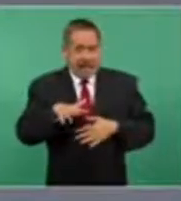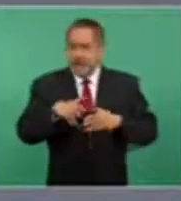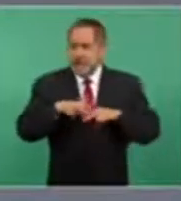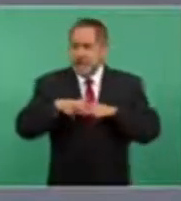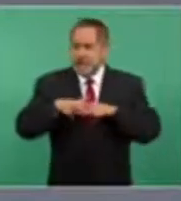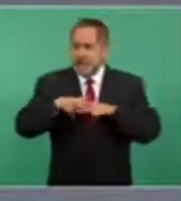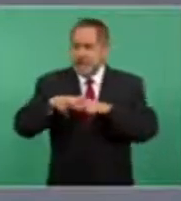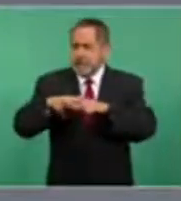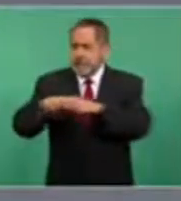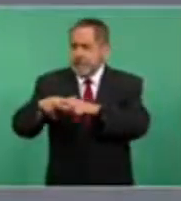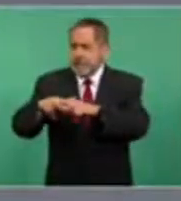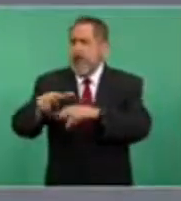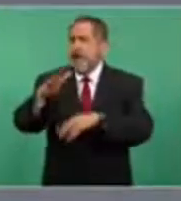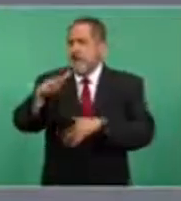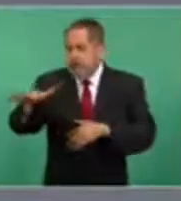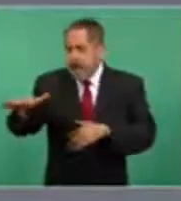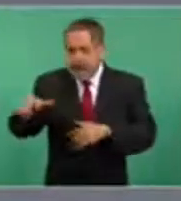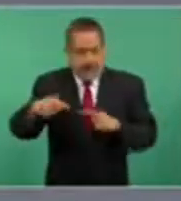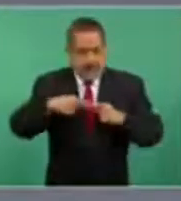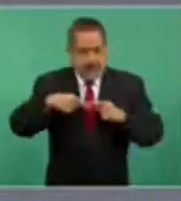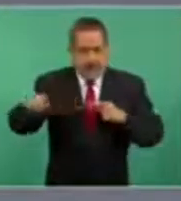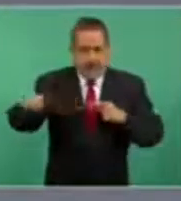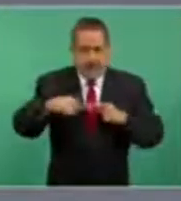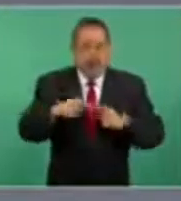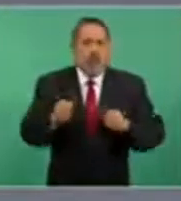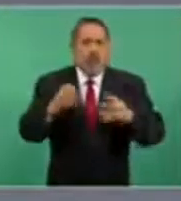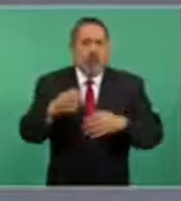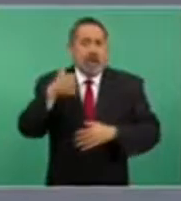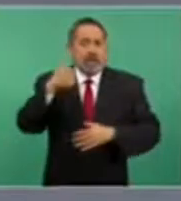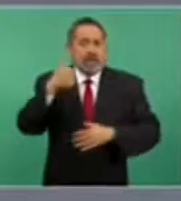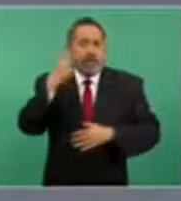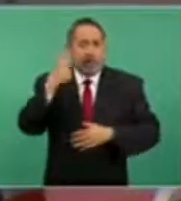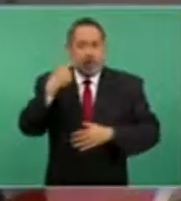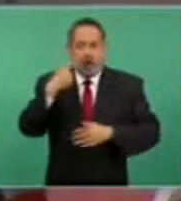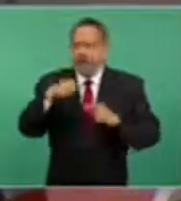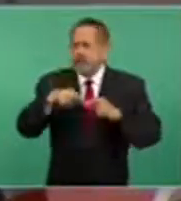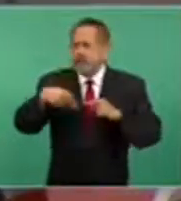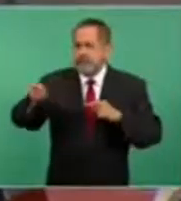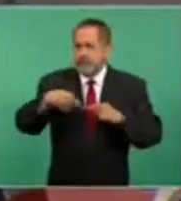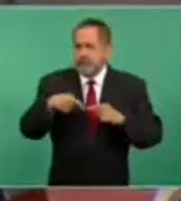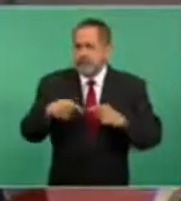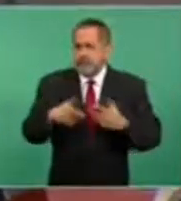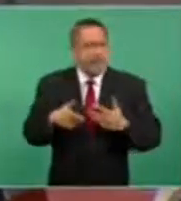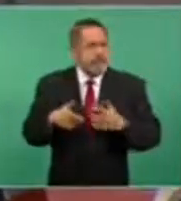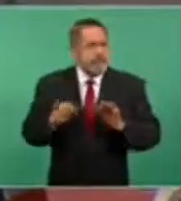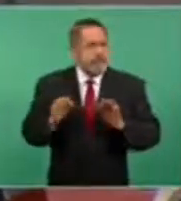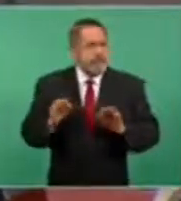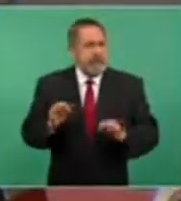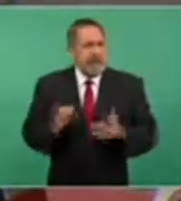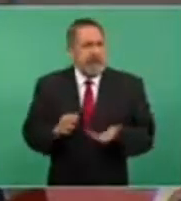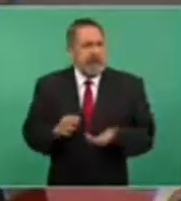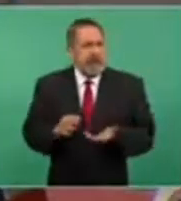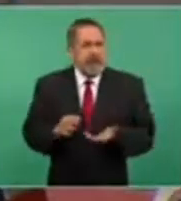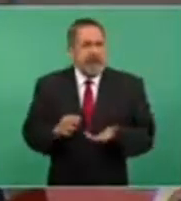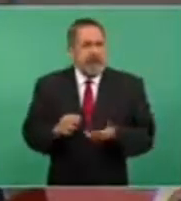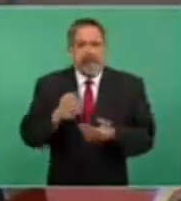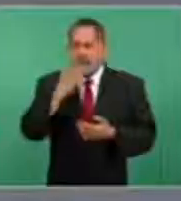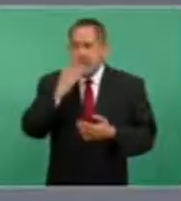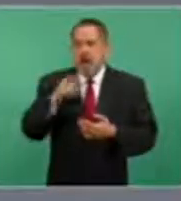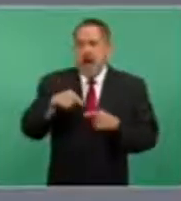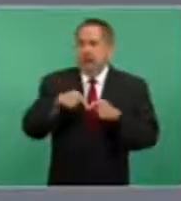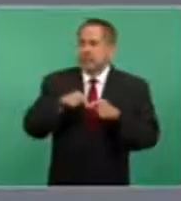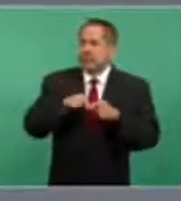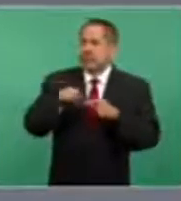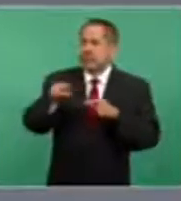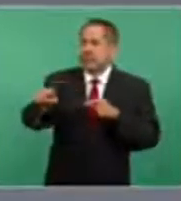en seis horas. El proyecto contempla la creación a lo